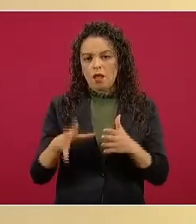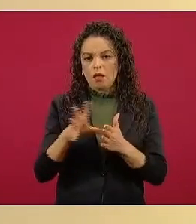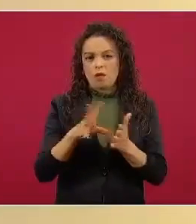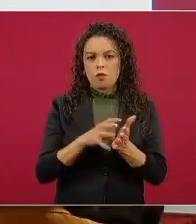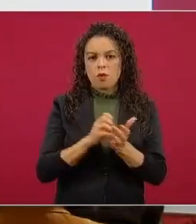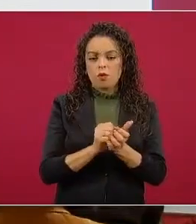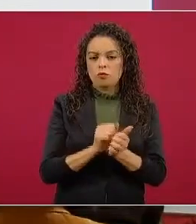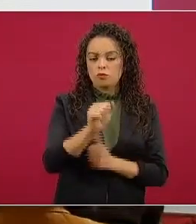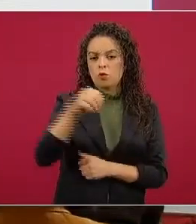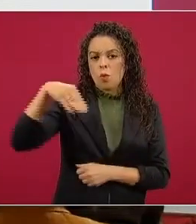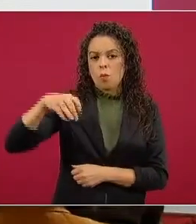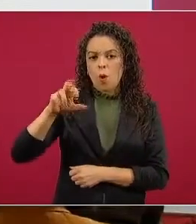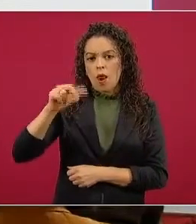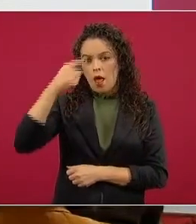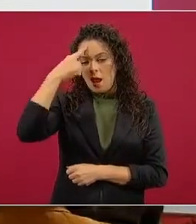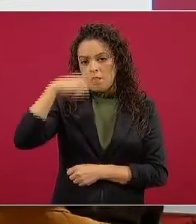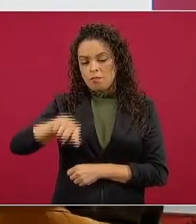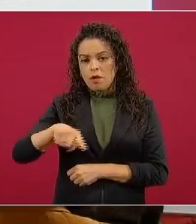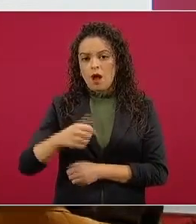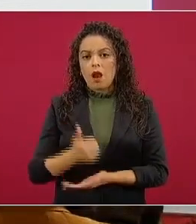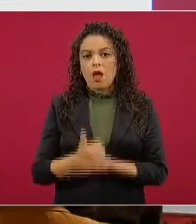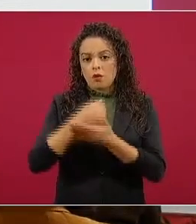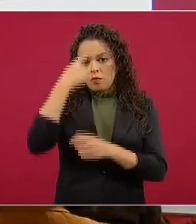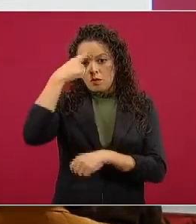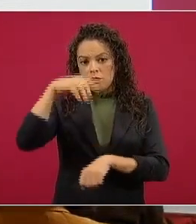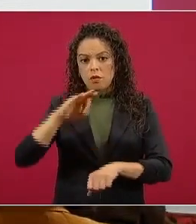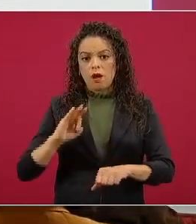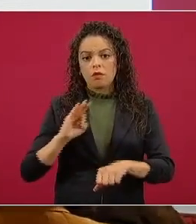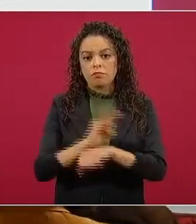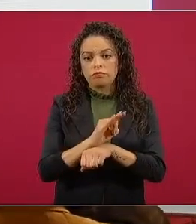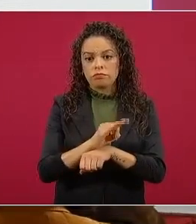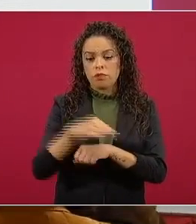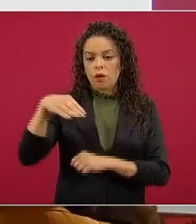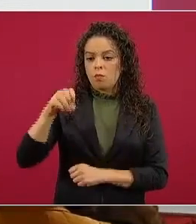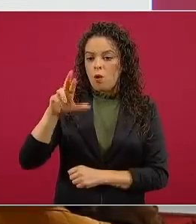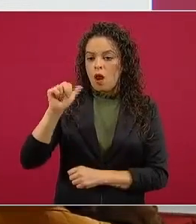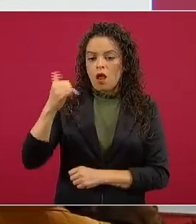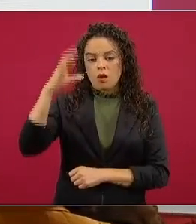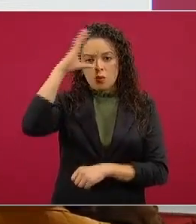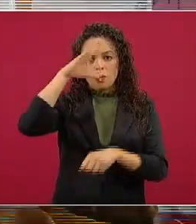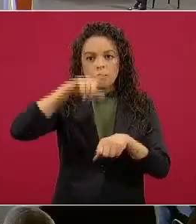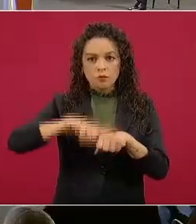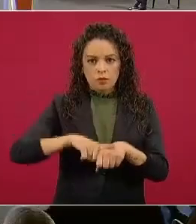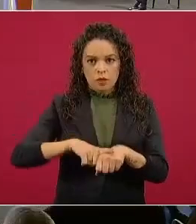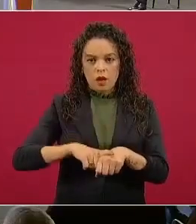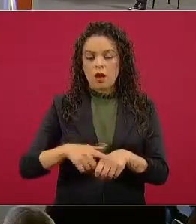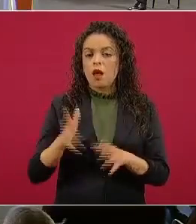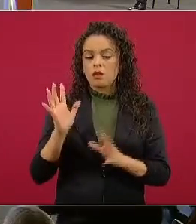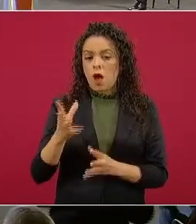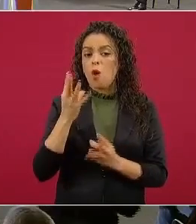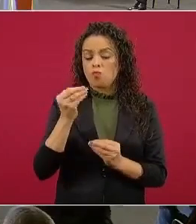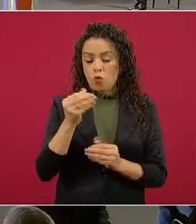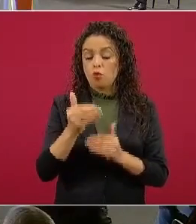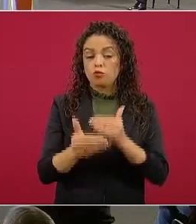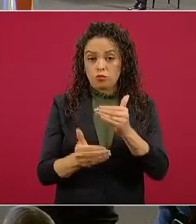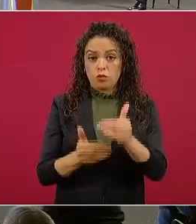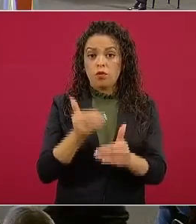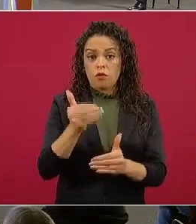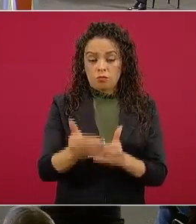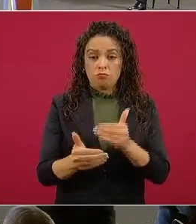que ayude a fortalecer valores nacionales culturales hemos avanzado bastante ya tenemos